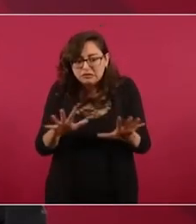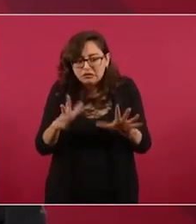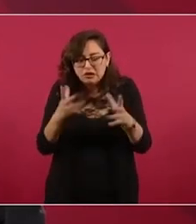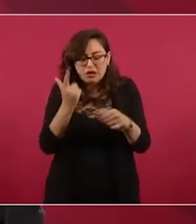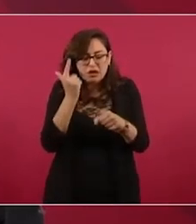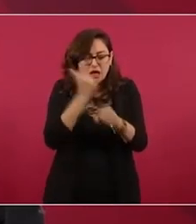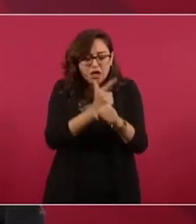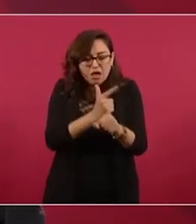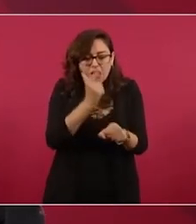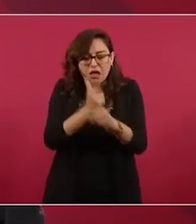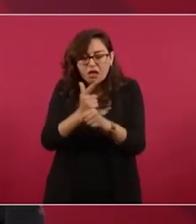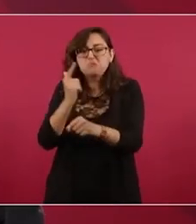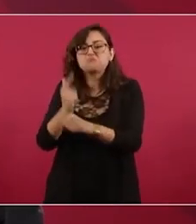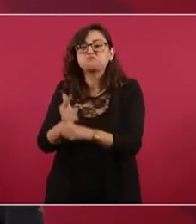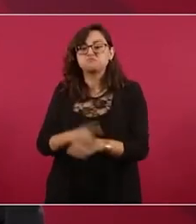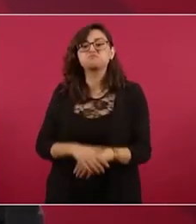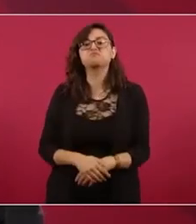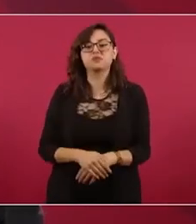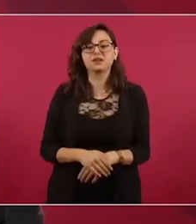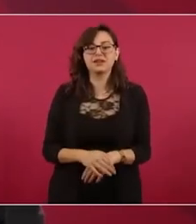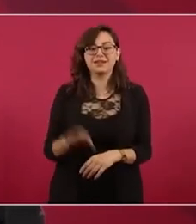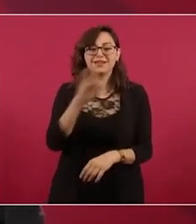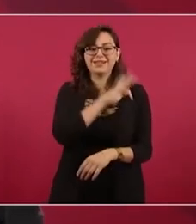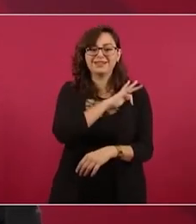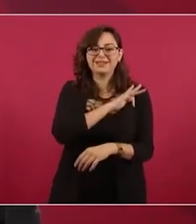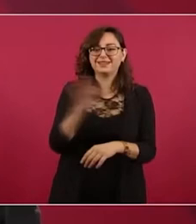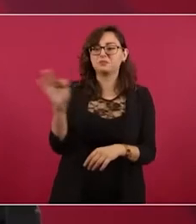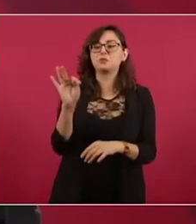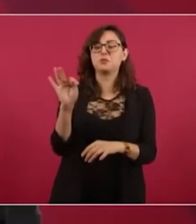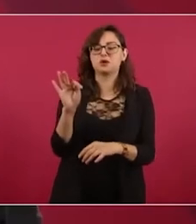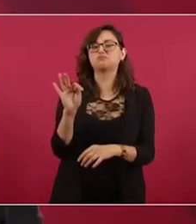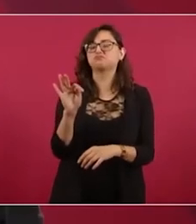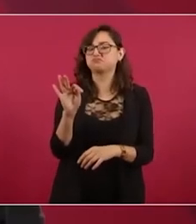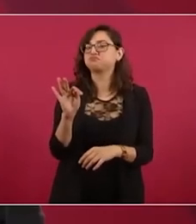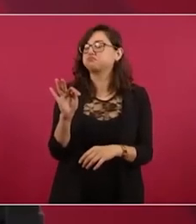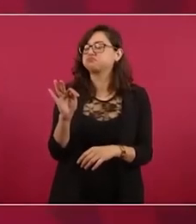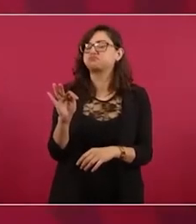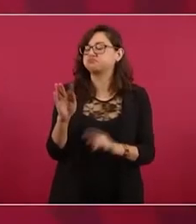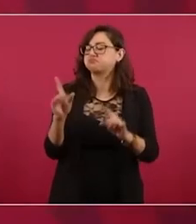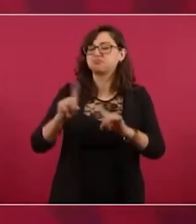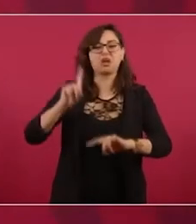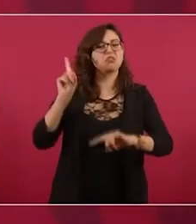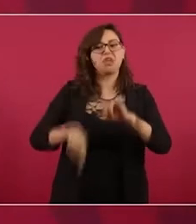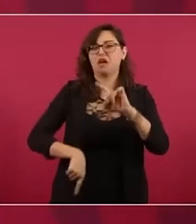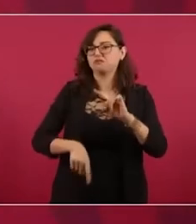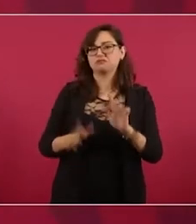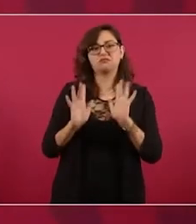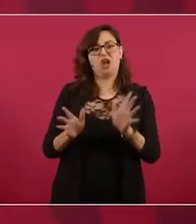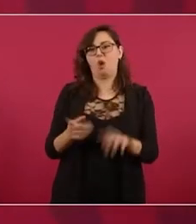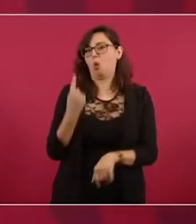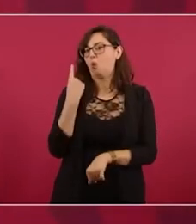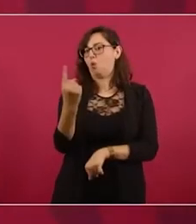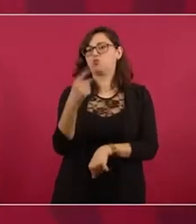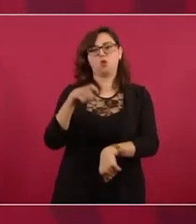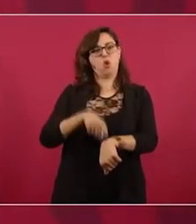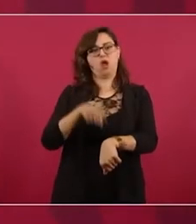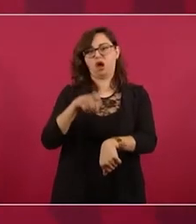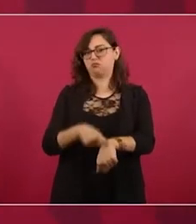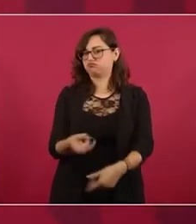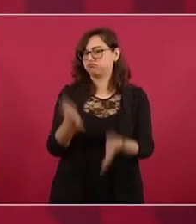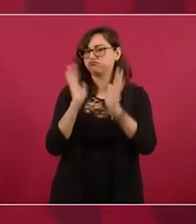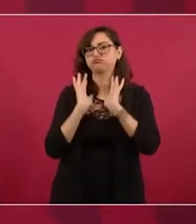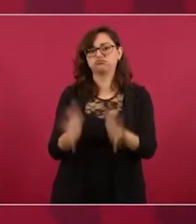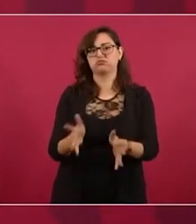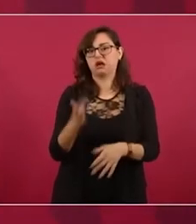de quitarlo este pero lo vamos a exponer este